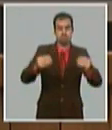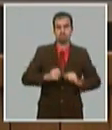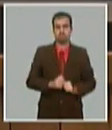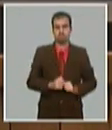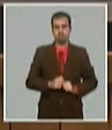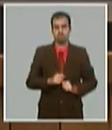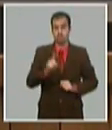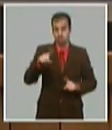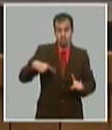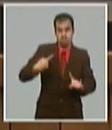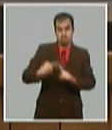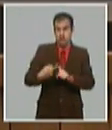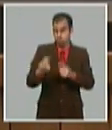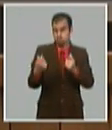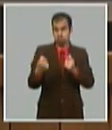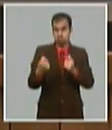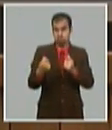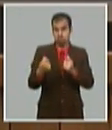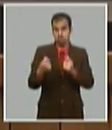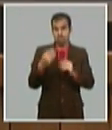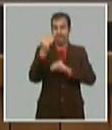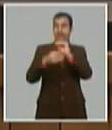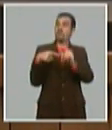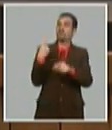economía sustituye importaciones